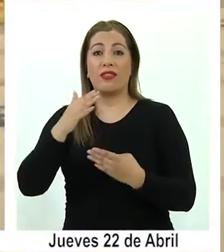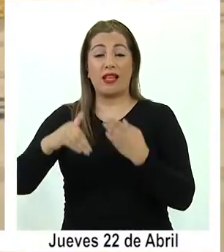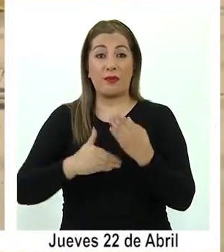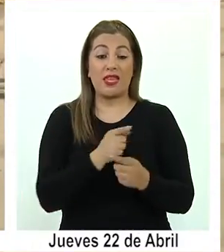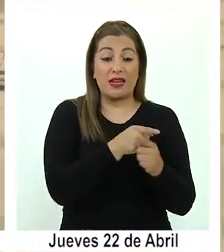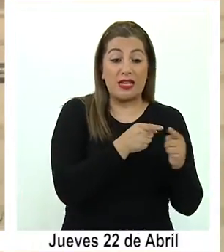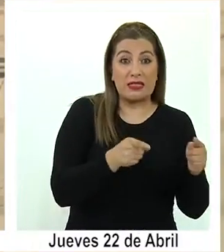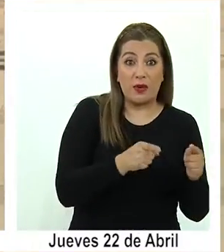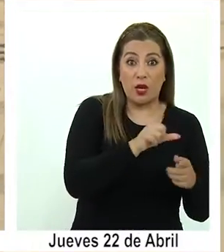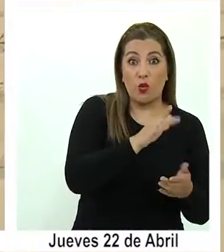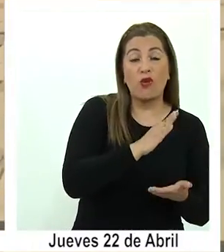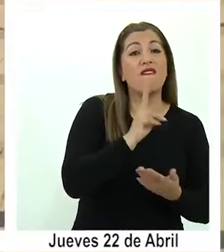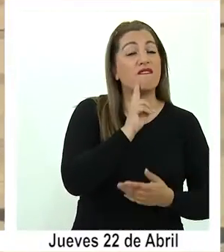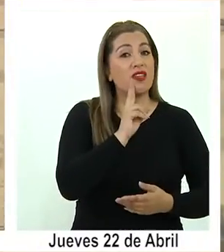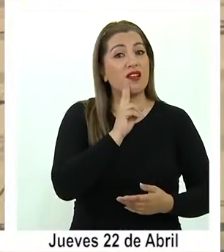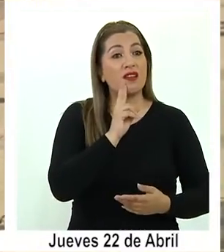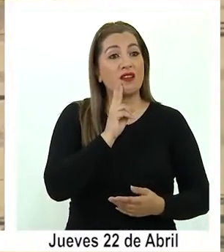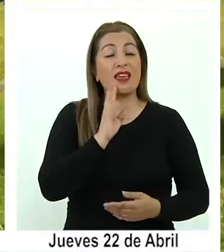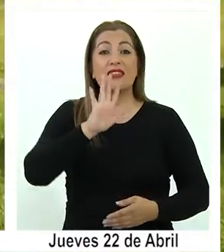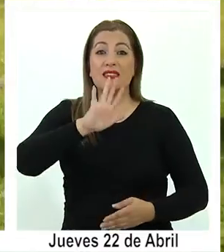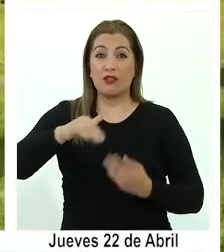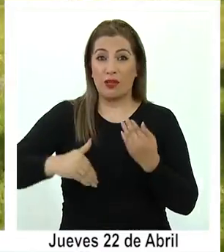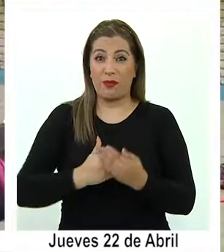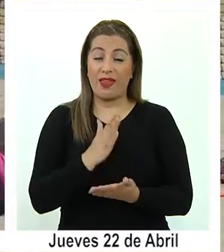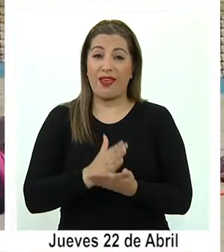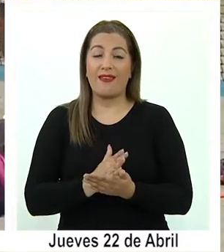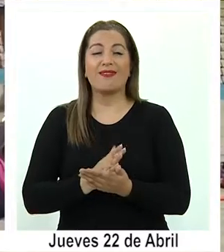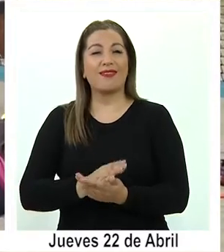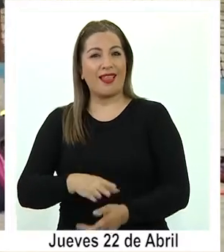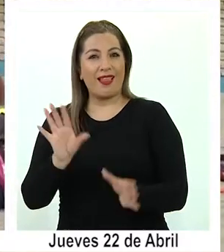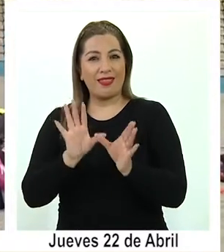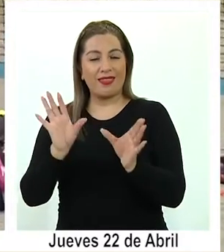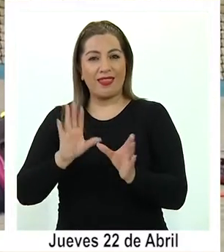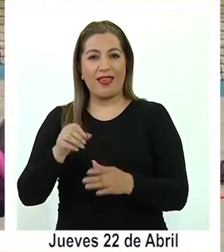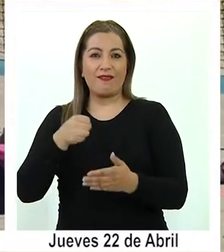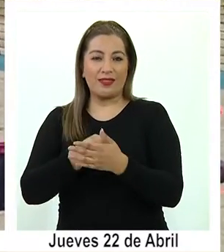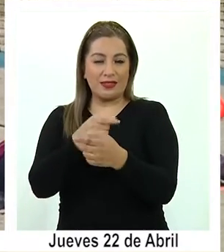9 de la mañana durante la semana y de 5 a 10 los fines de semana.